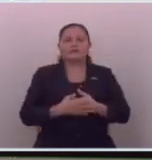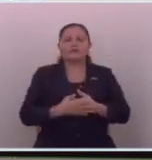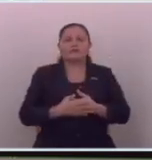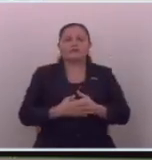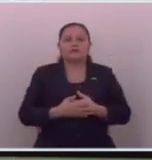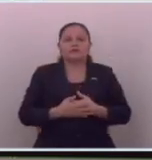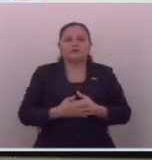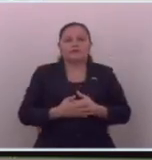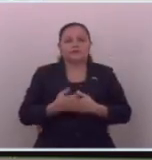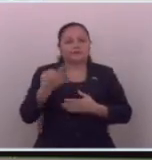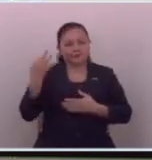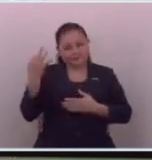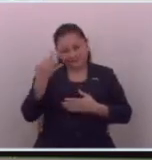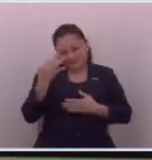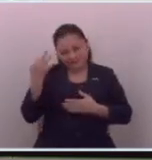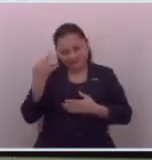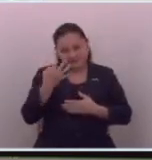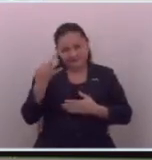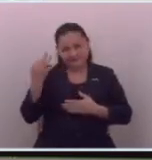por favor